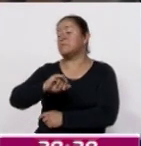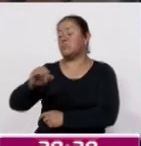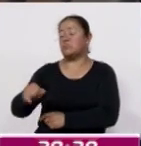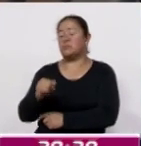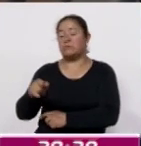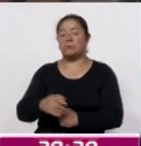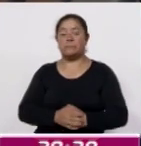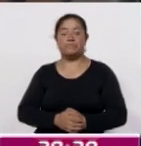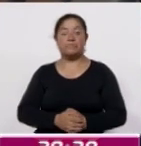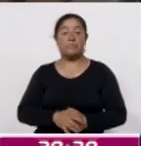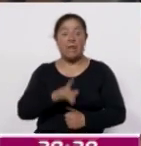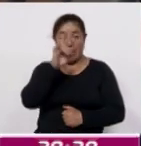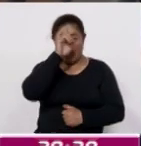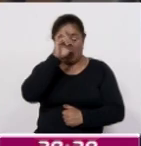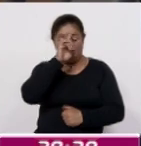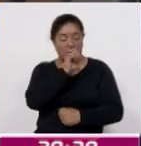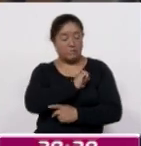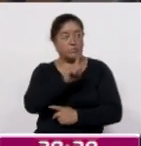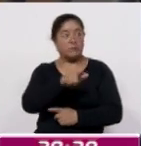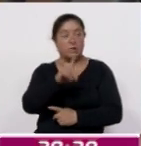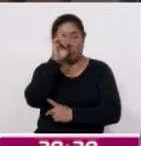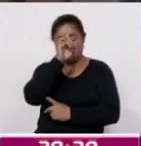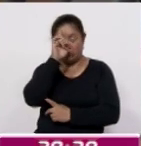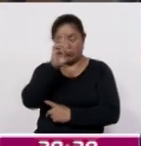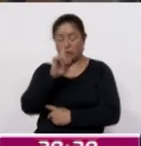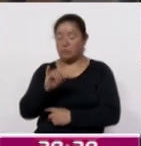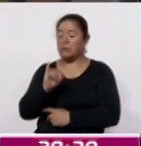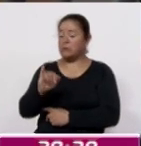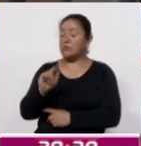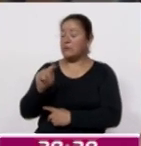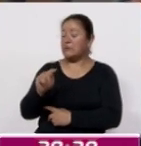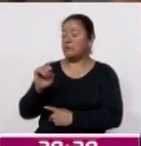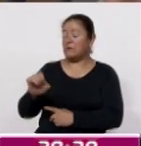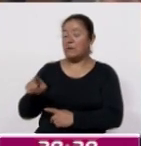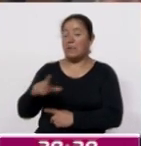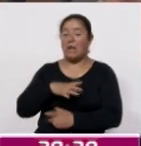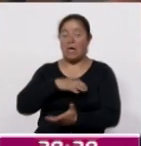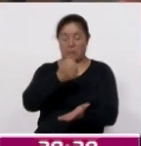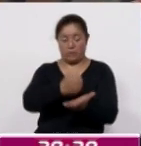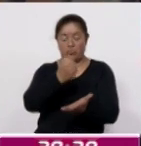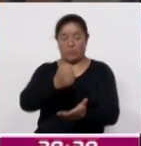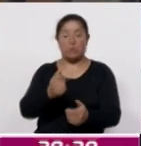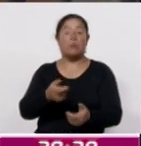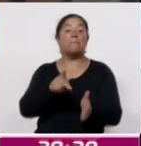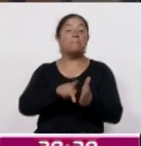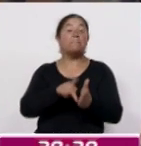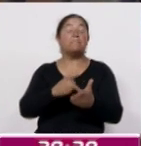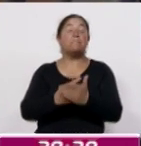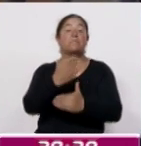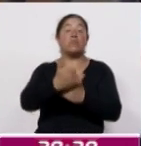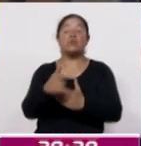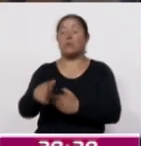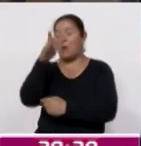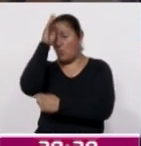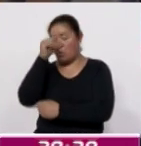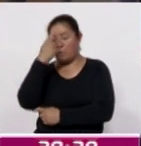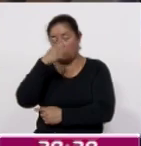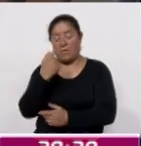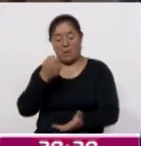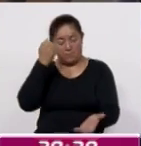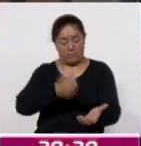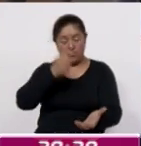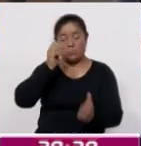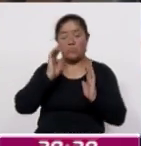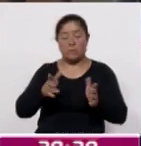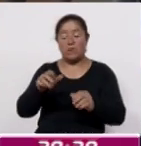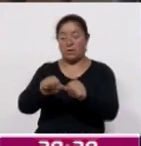En sesión especial del Consejo General del Instituto Tlaxcalteca de Elecciones se aprobaron los proyectos de acuerdo para dar cumplimiento a las sentencias de la